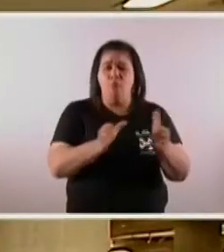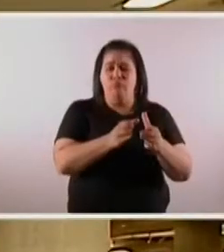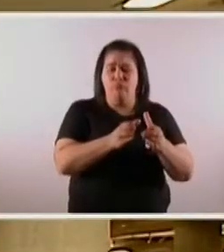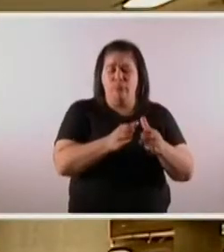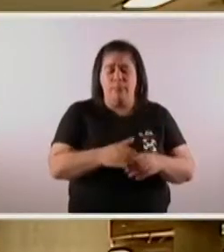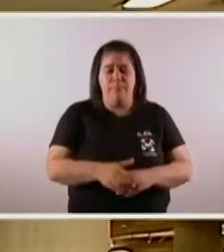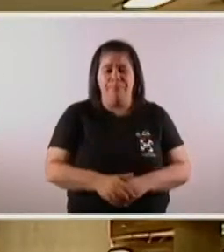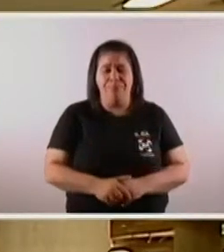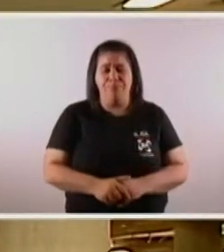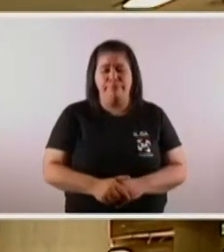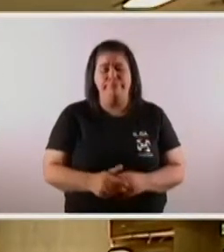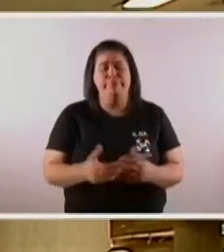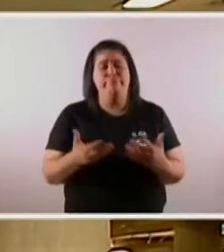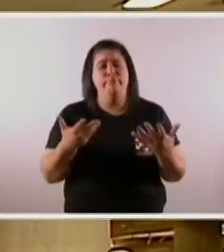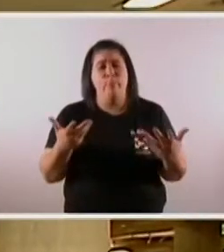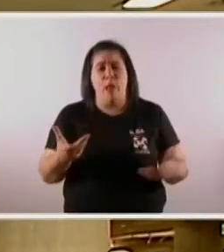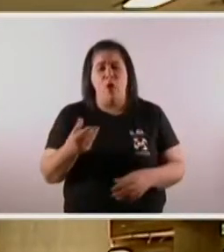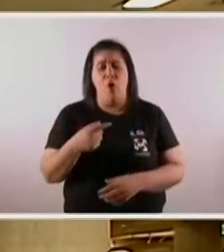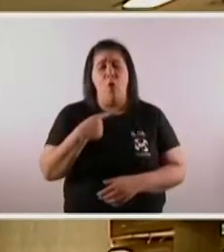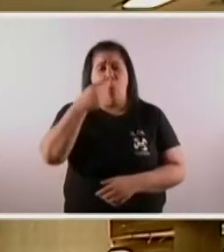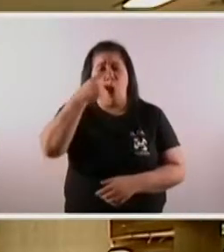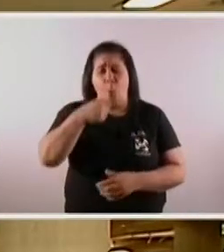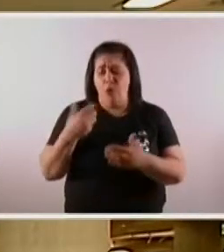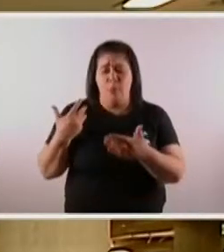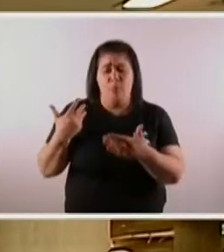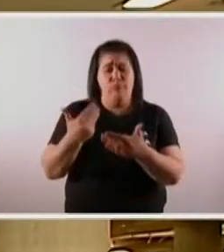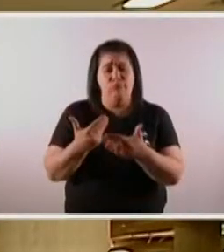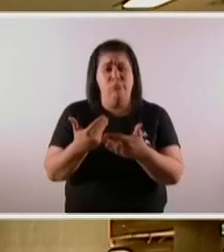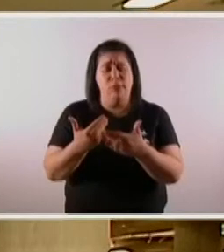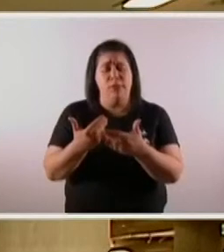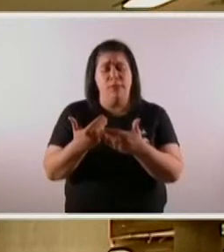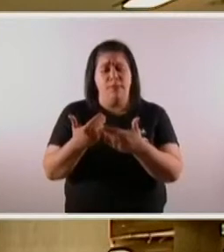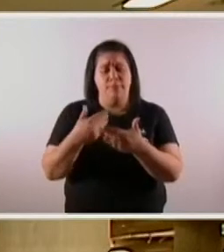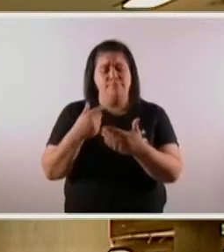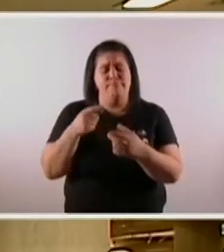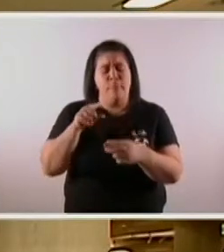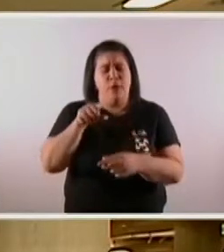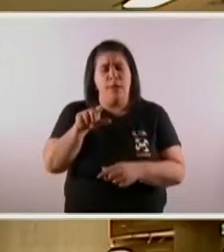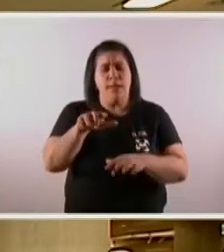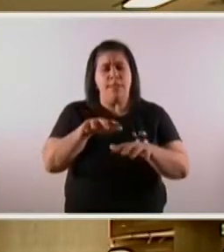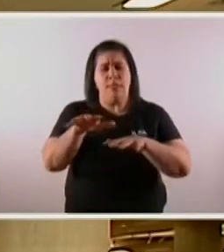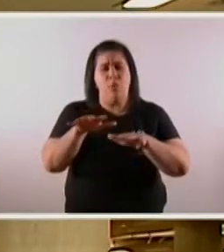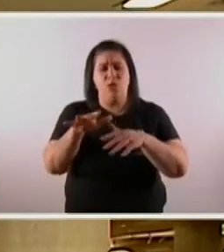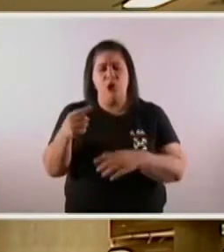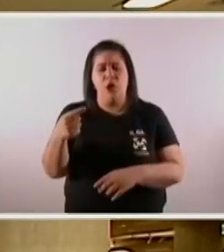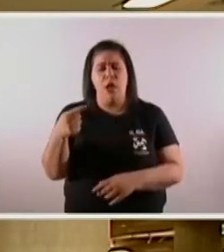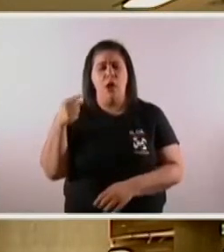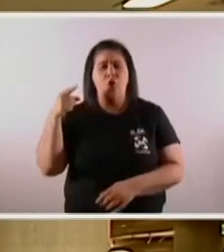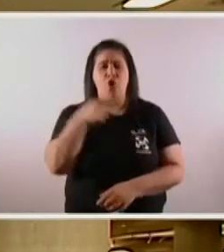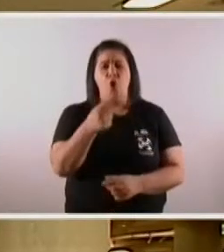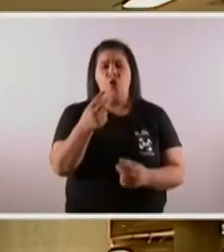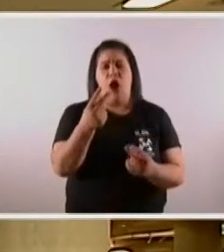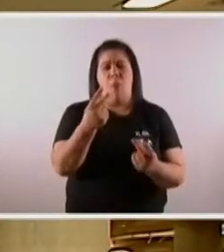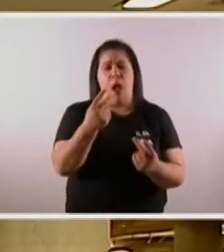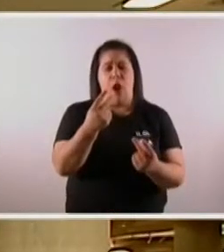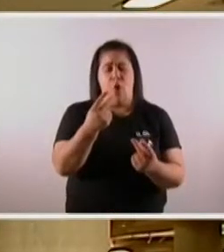Ahora, lamentablemente, en los últimos meses tuvimos que enfrentar situaciones que van totalmente en contra de estos valores.